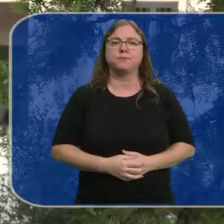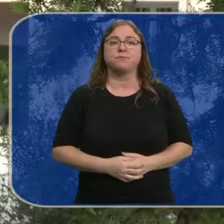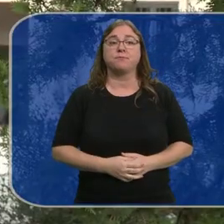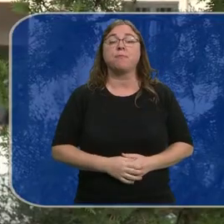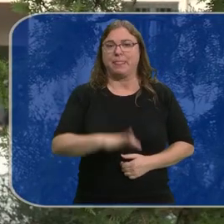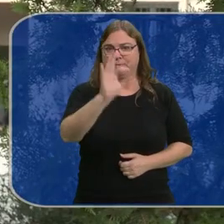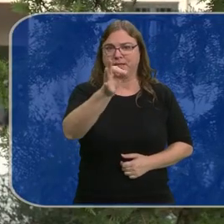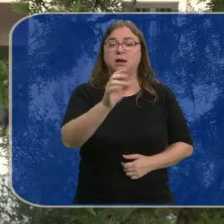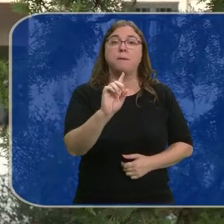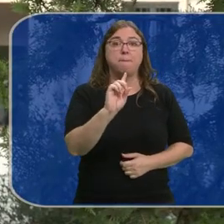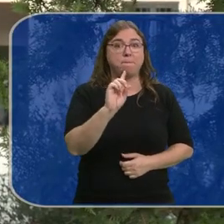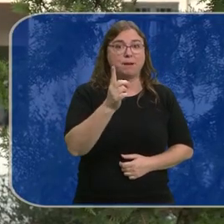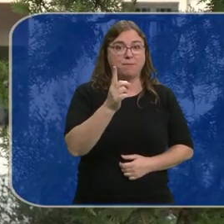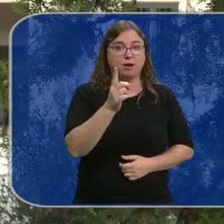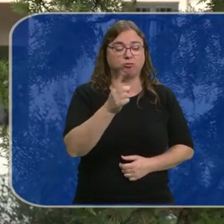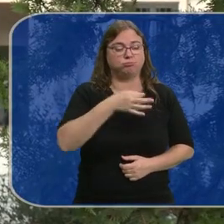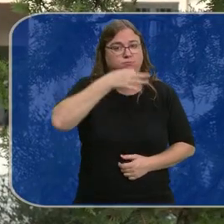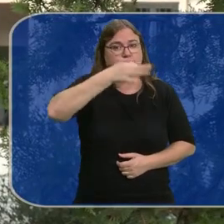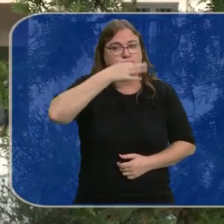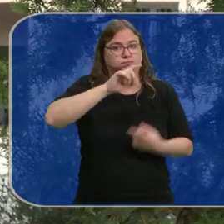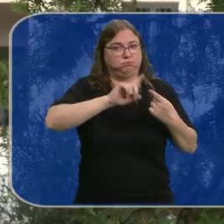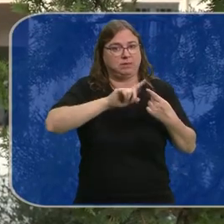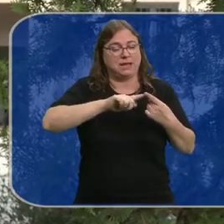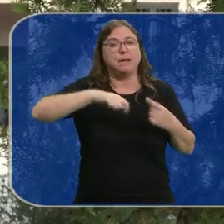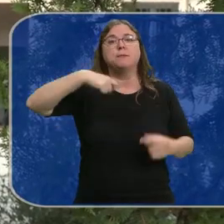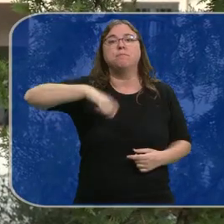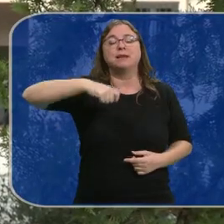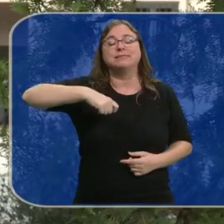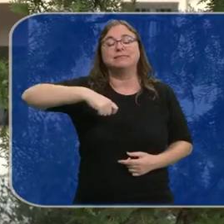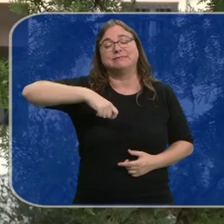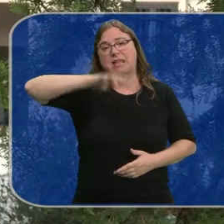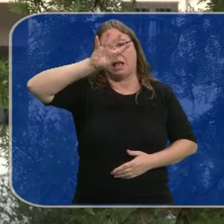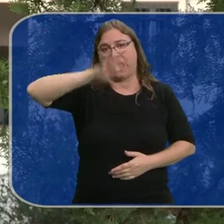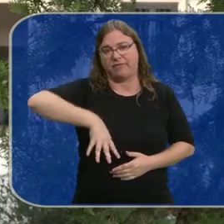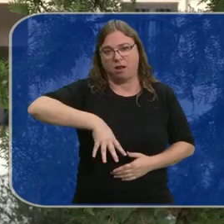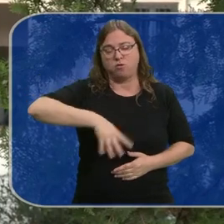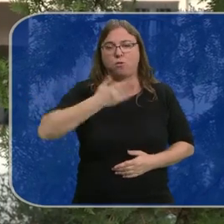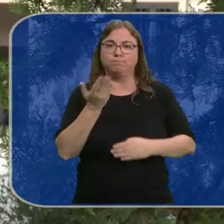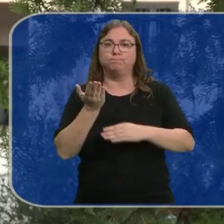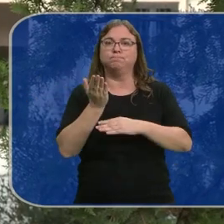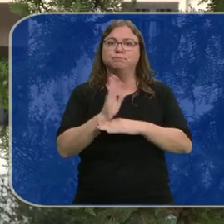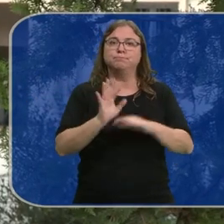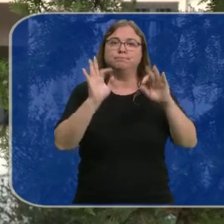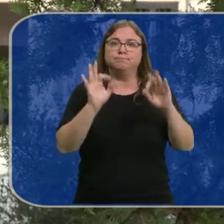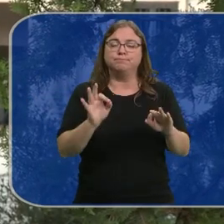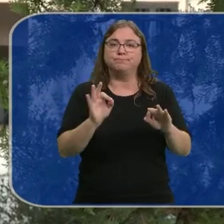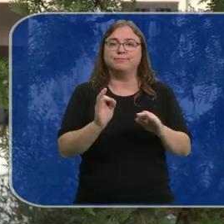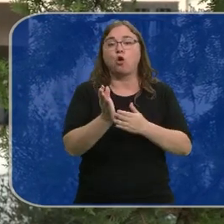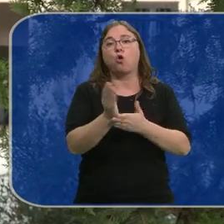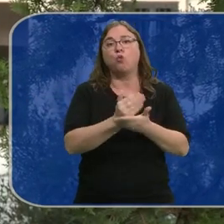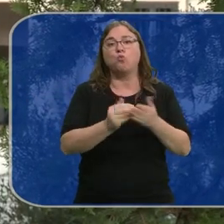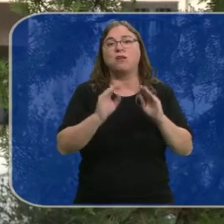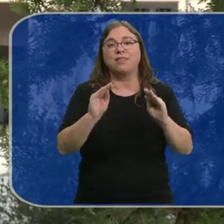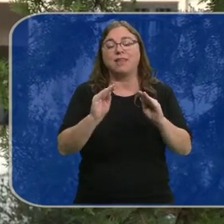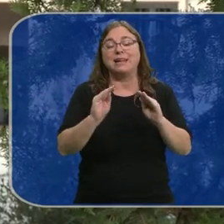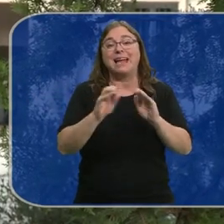Sí, pues el primero en tomar la palabra será el presidente de la Generalitat. Como representante de la comunidad